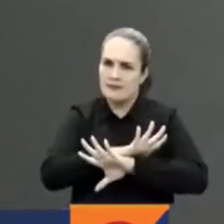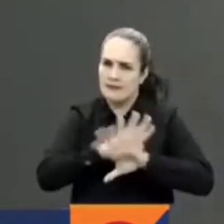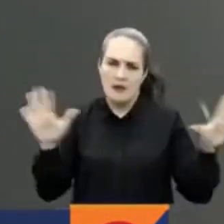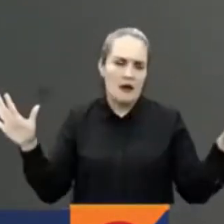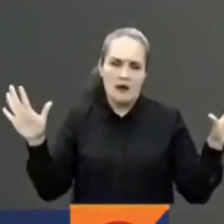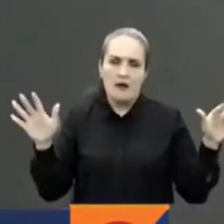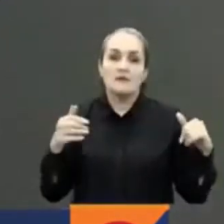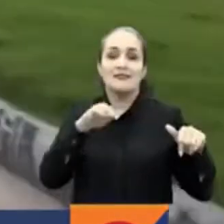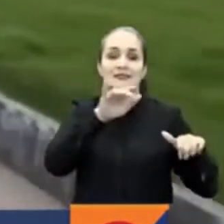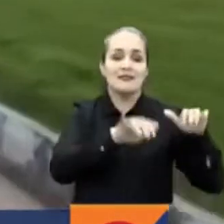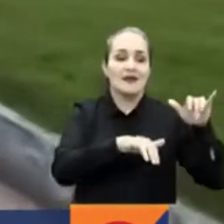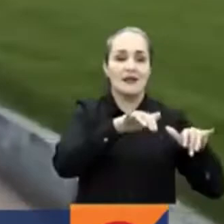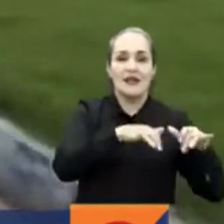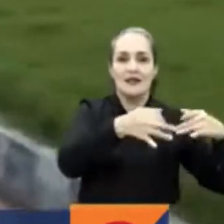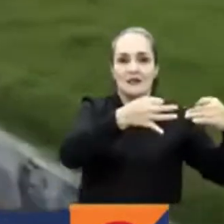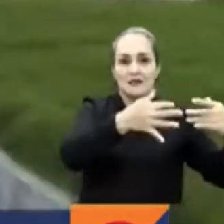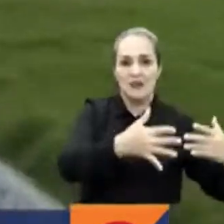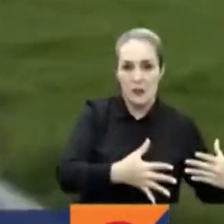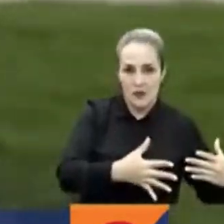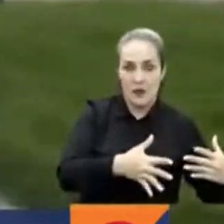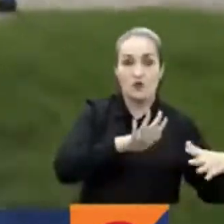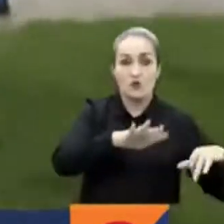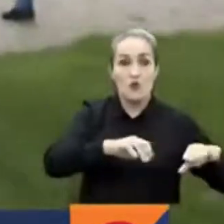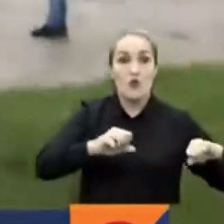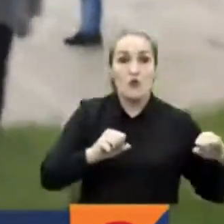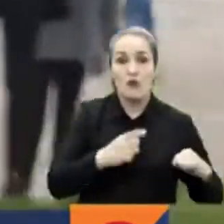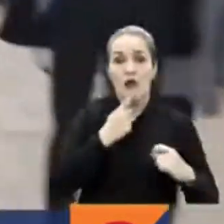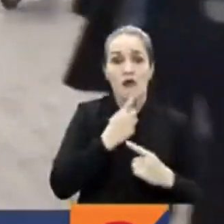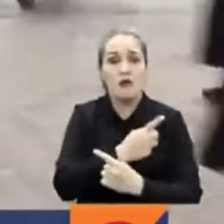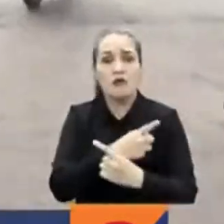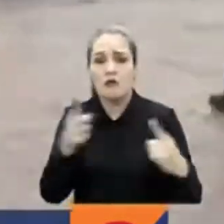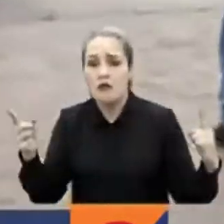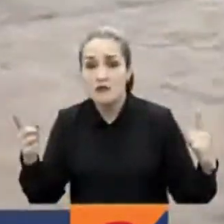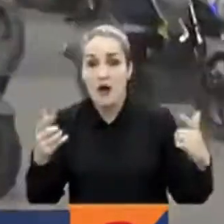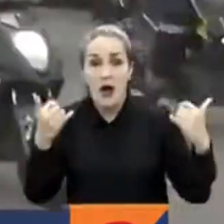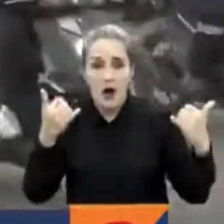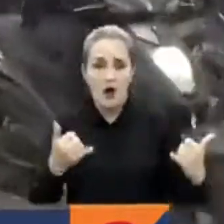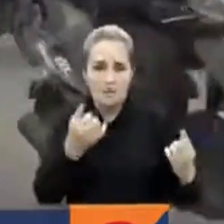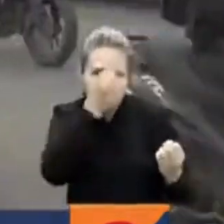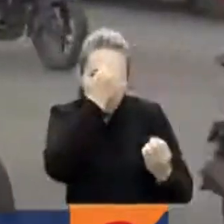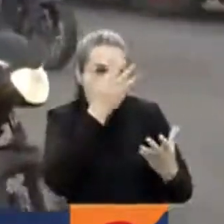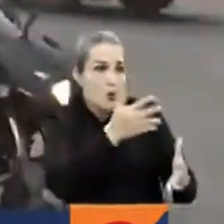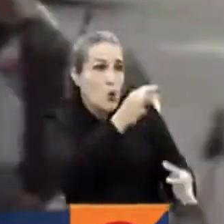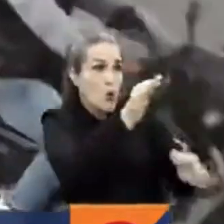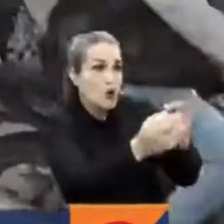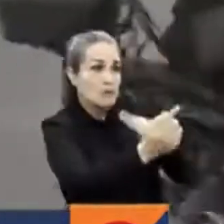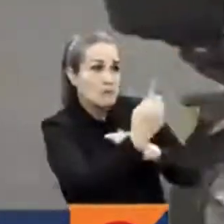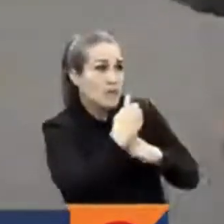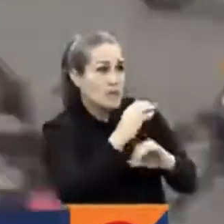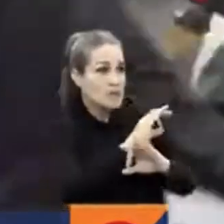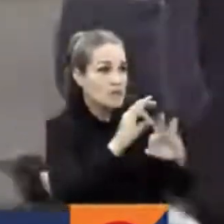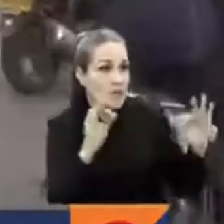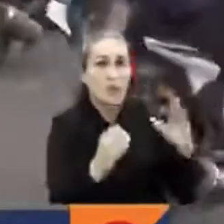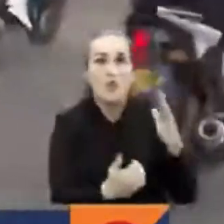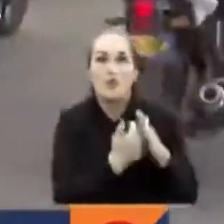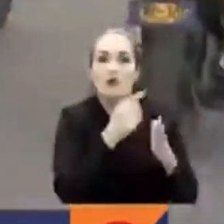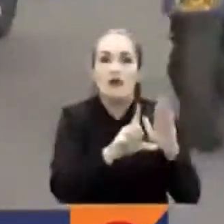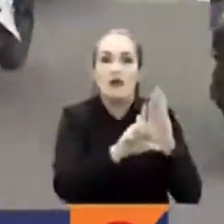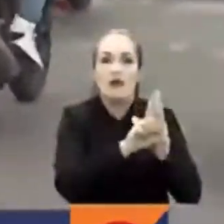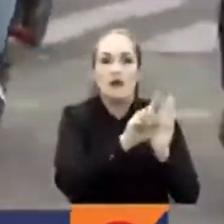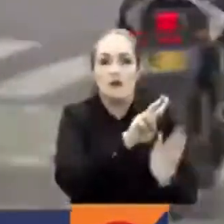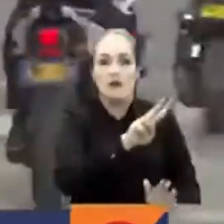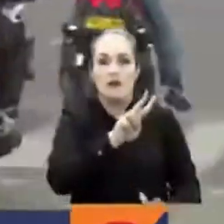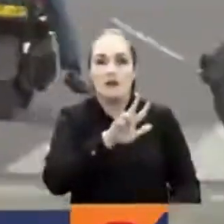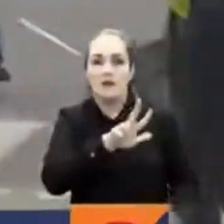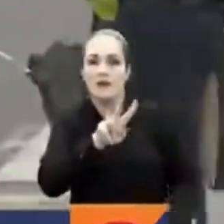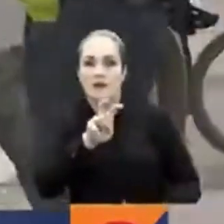conocer la Secretaría de Seguridad de la capital que afirmó que acatará la medida. Con la expedición de la nueva ley 2252 de